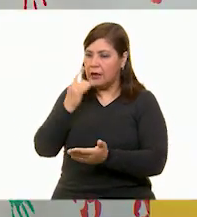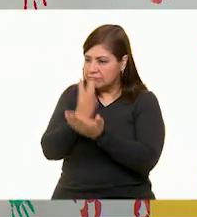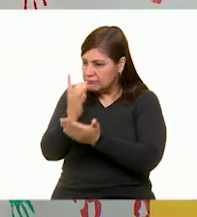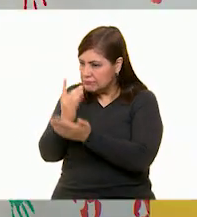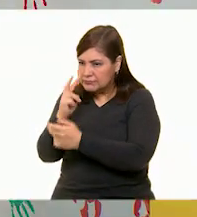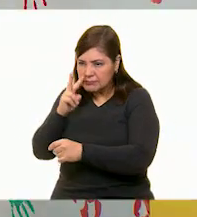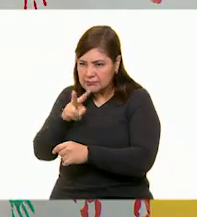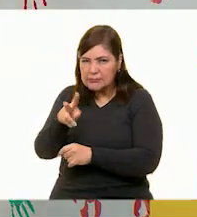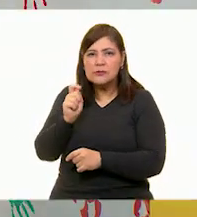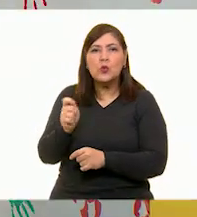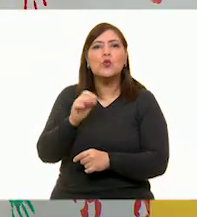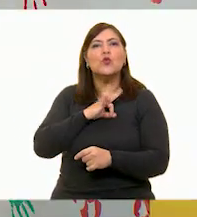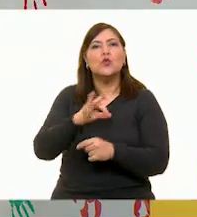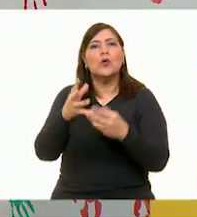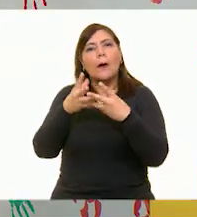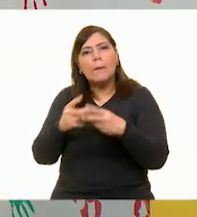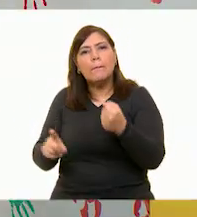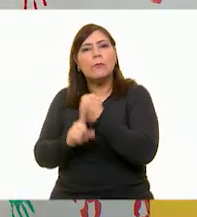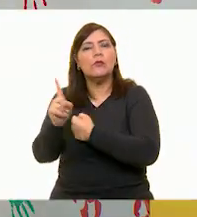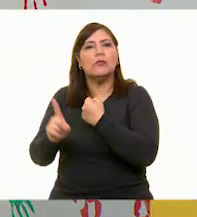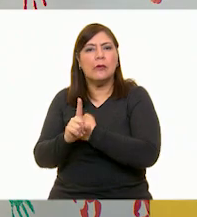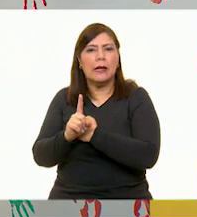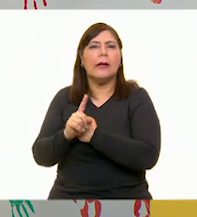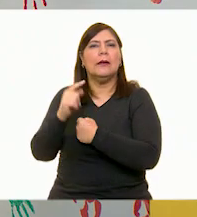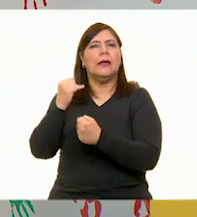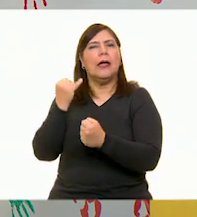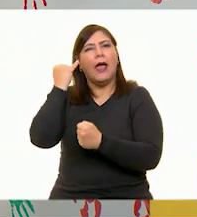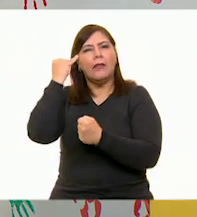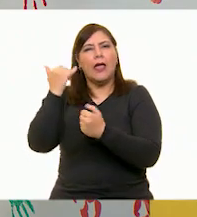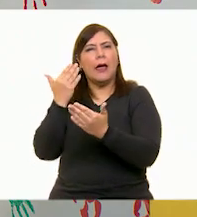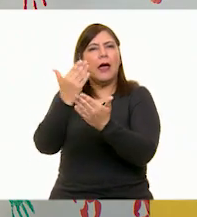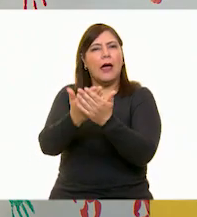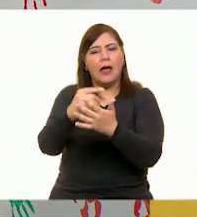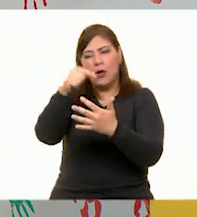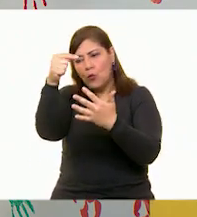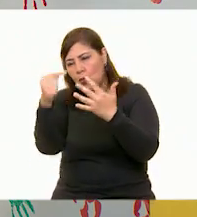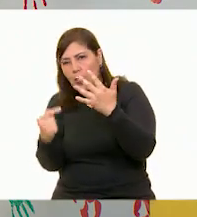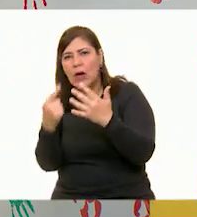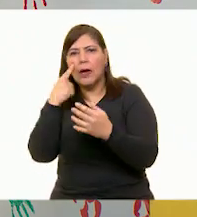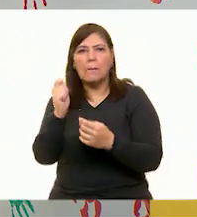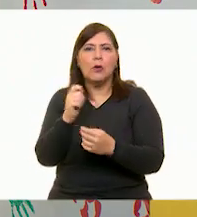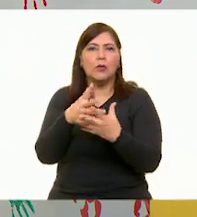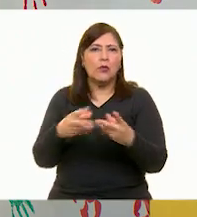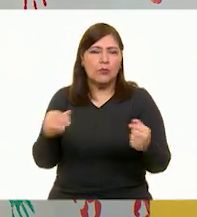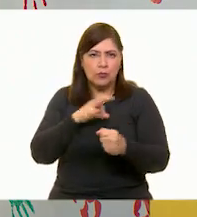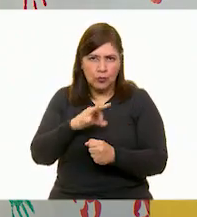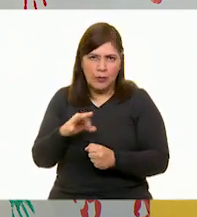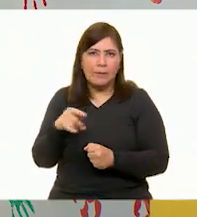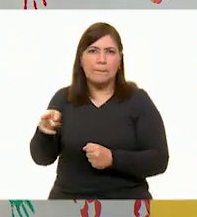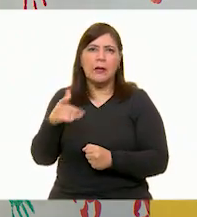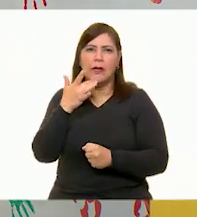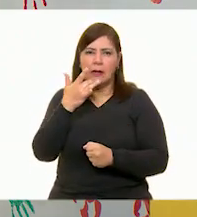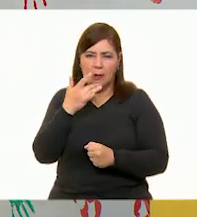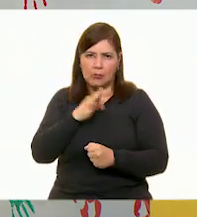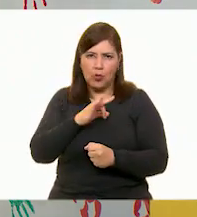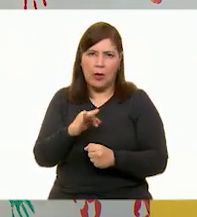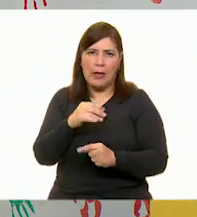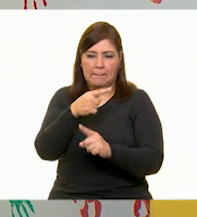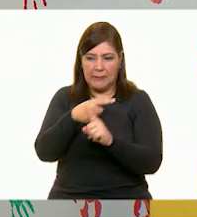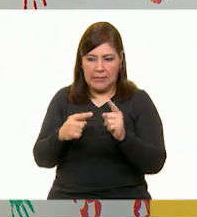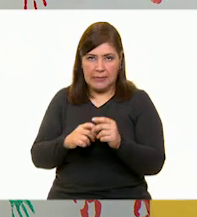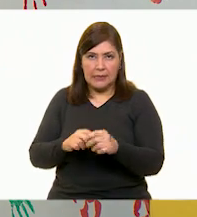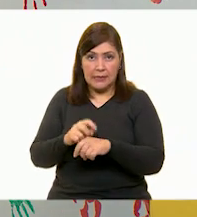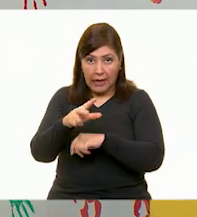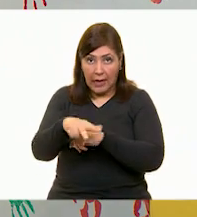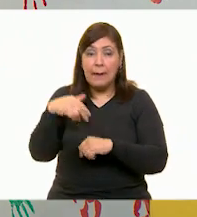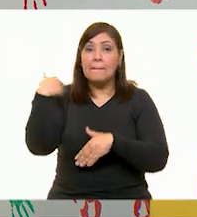solución y propusimos algunas soluciones, pudimos ayudarle a que avanzara hasta la mitad del río pero